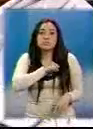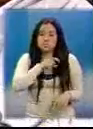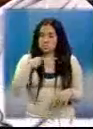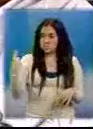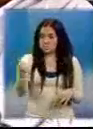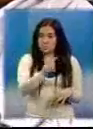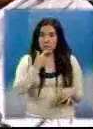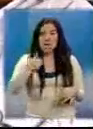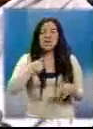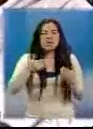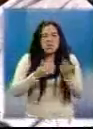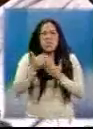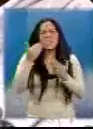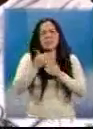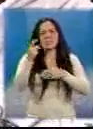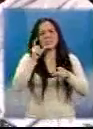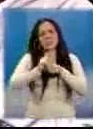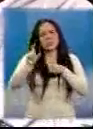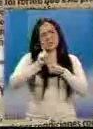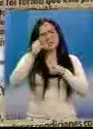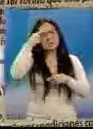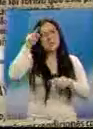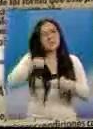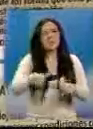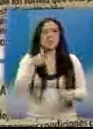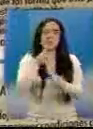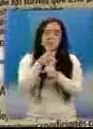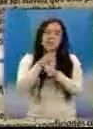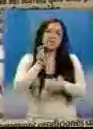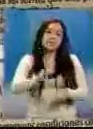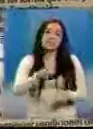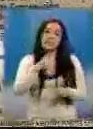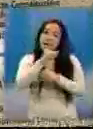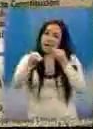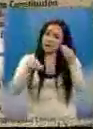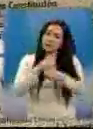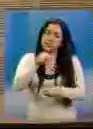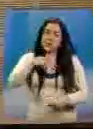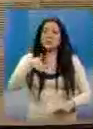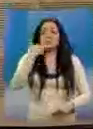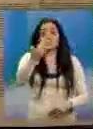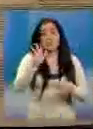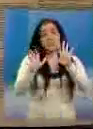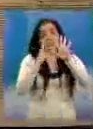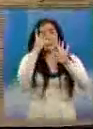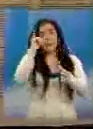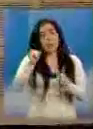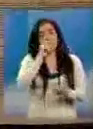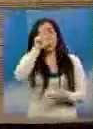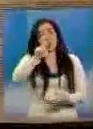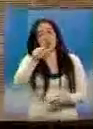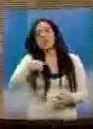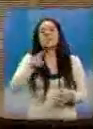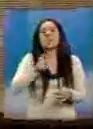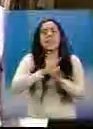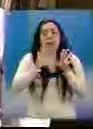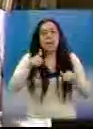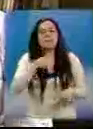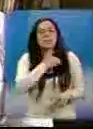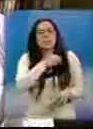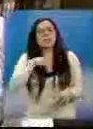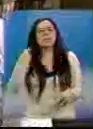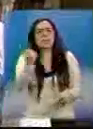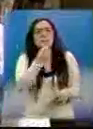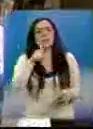el país. La reforma fue anunciada a los medios de comunicación el pasado 27 de julio en el que sugieren en los artículos de elección al